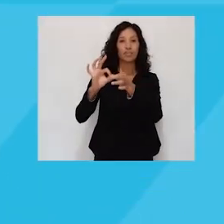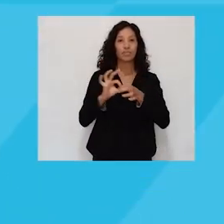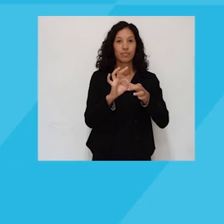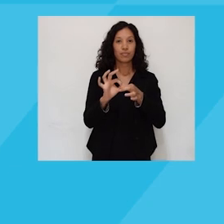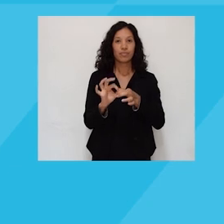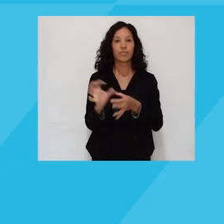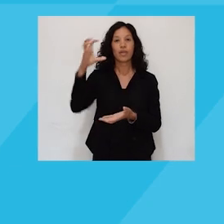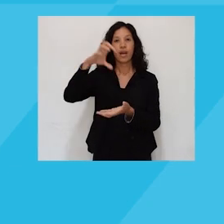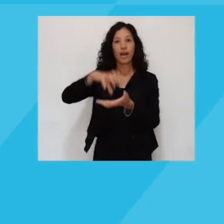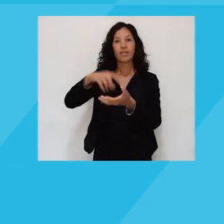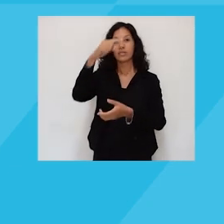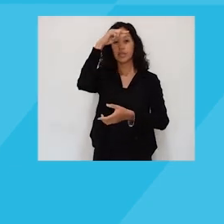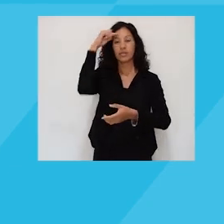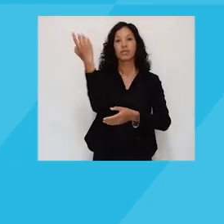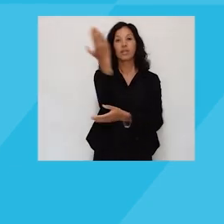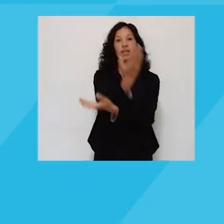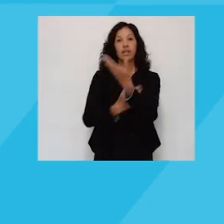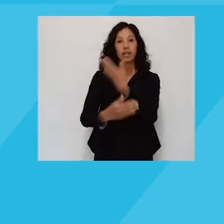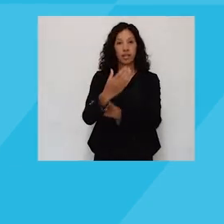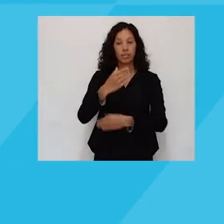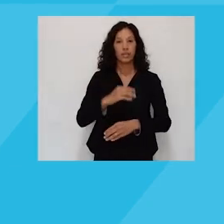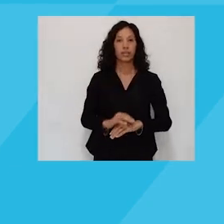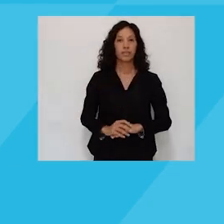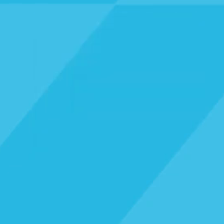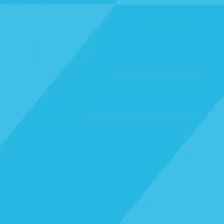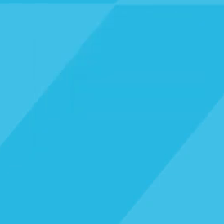Argentina Unida. Agencia Nacional de Discapacidad.